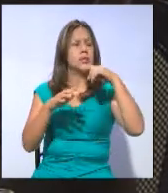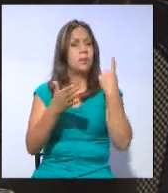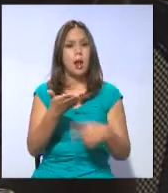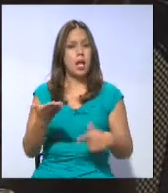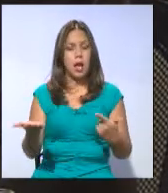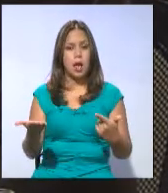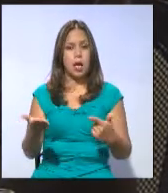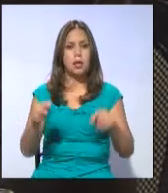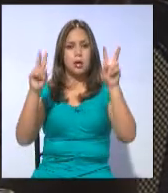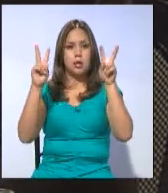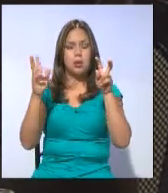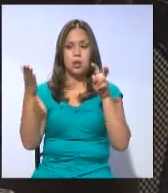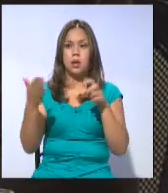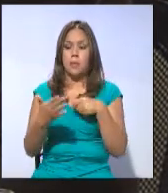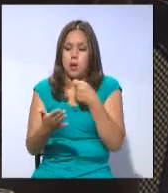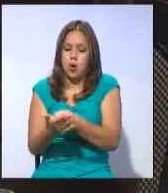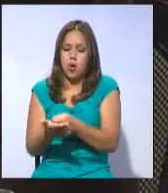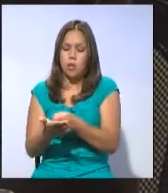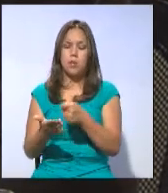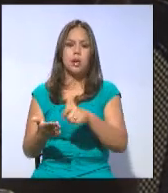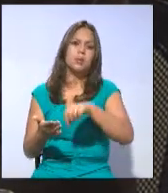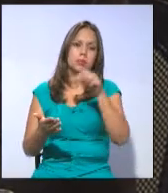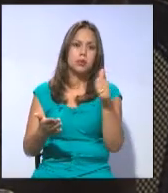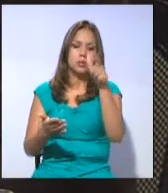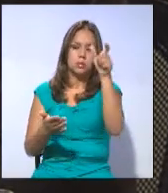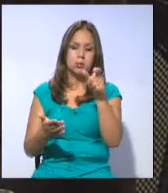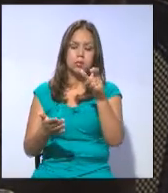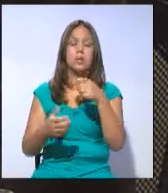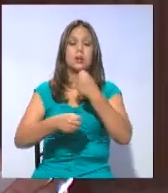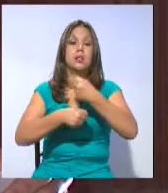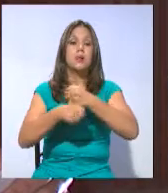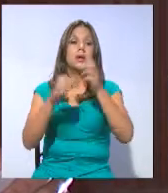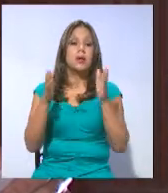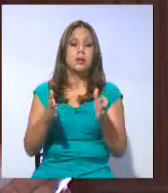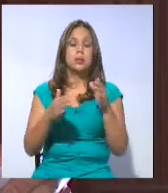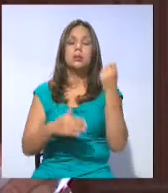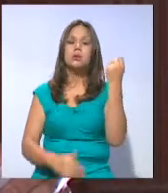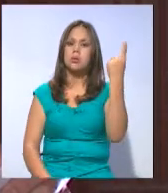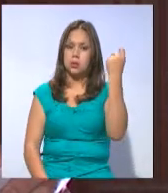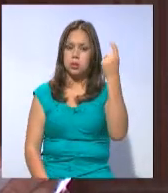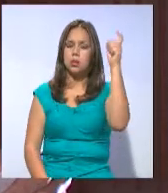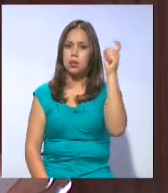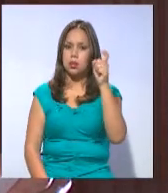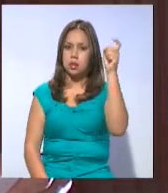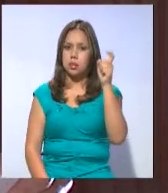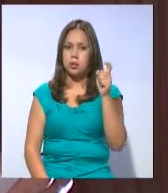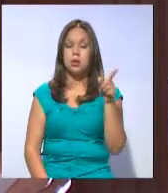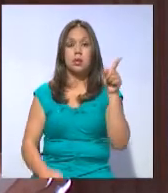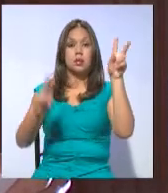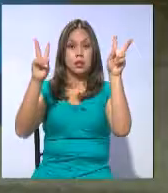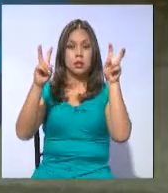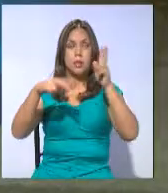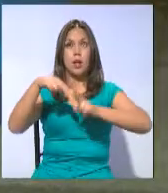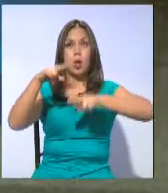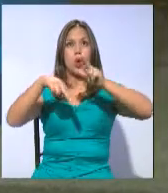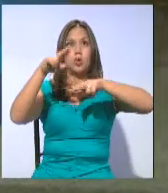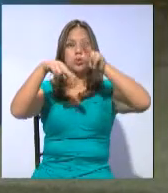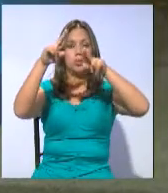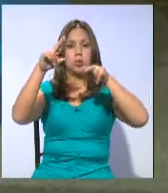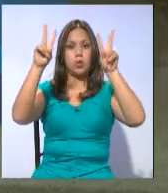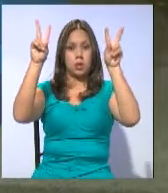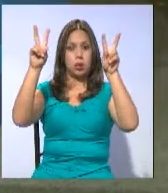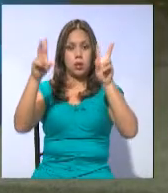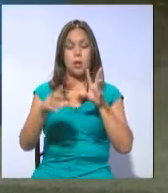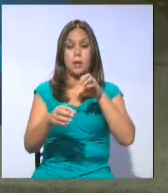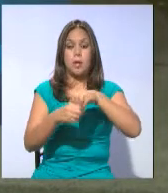parte es el adquiriente, por otra parte es el trabajador. Hay que entender que en el sector de la construcción, dentro de